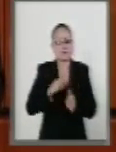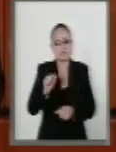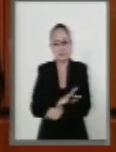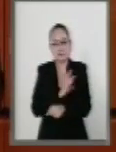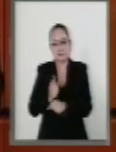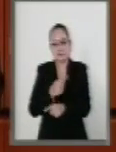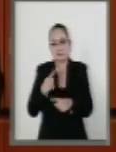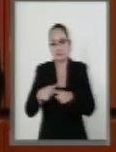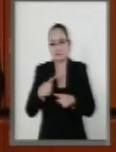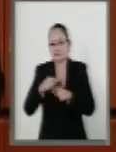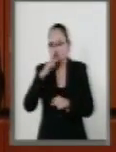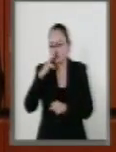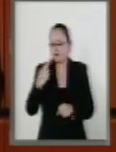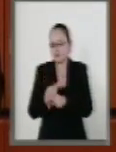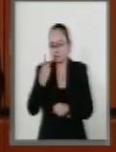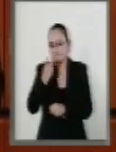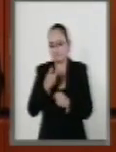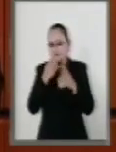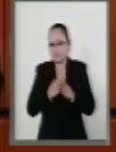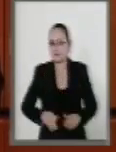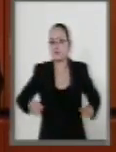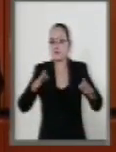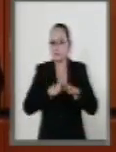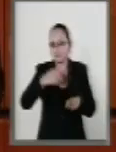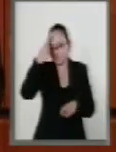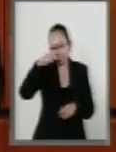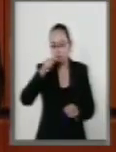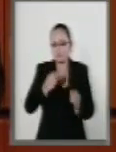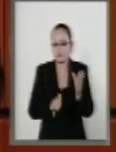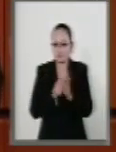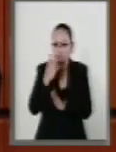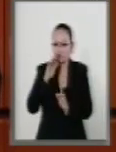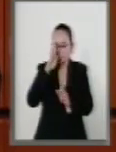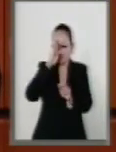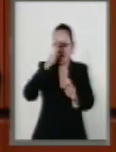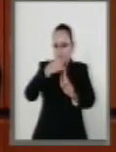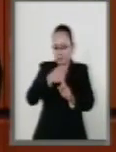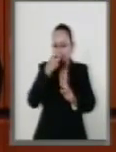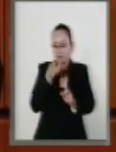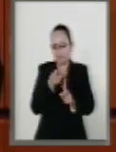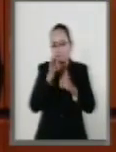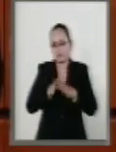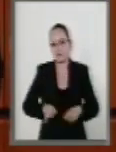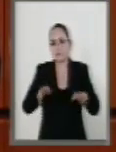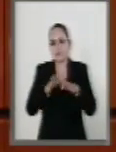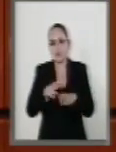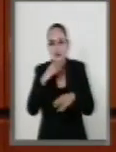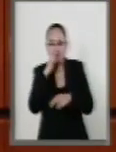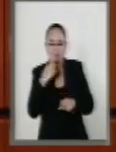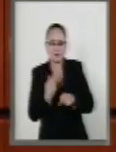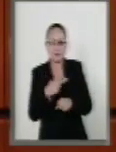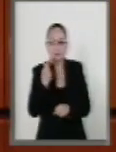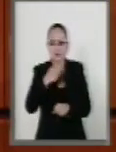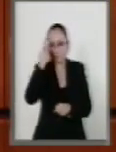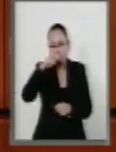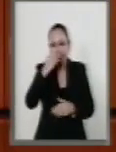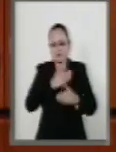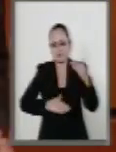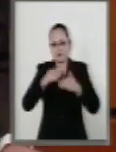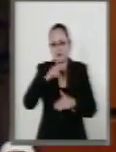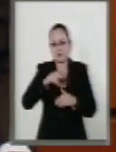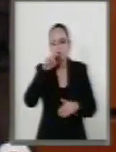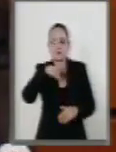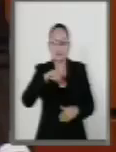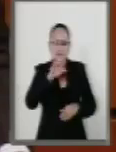son de gran importancia para el nuevo modelo que nos hemos dado. Su función es primordial para el desarrollo del sector